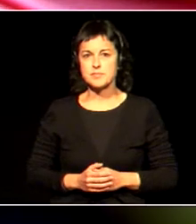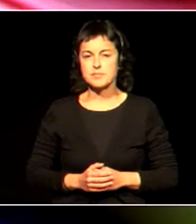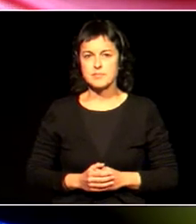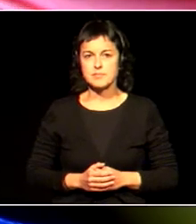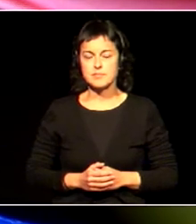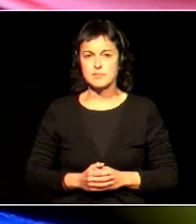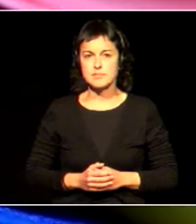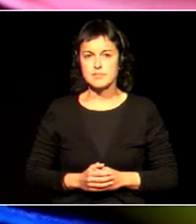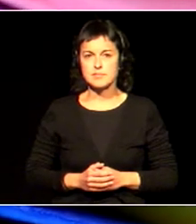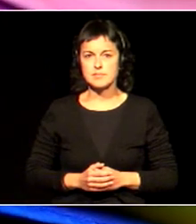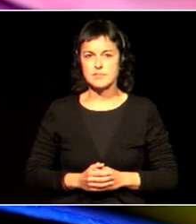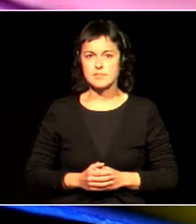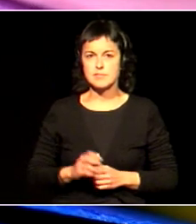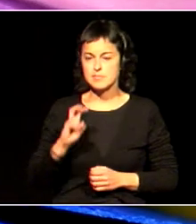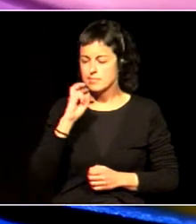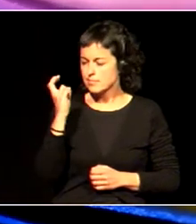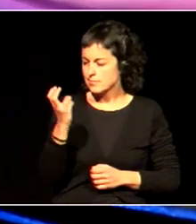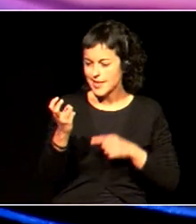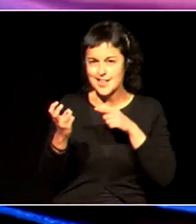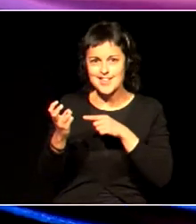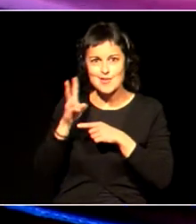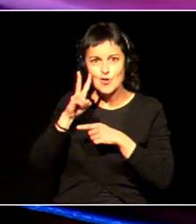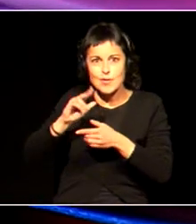Haniztasuna, altxor moduan ikusten duena.